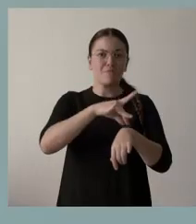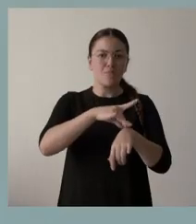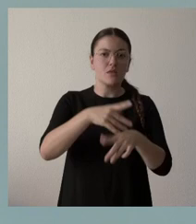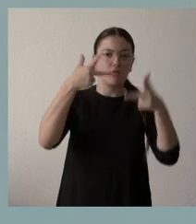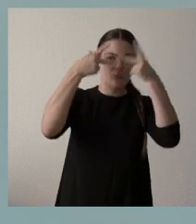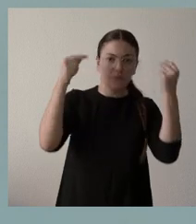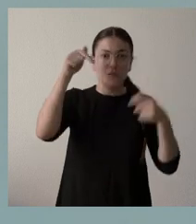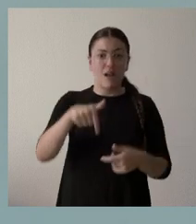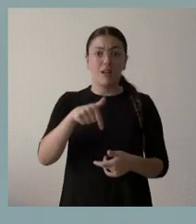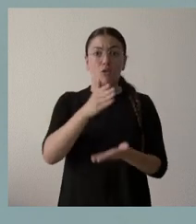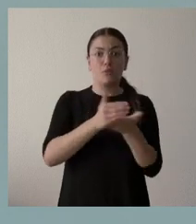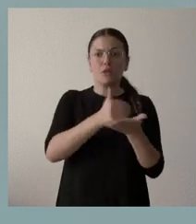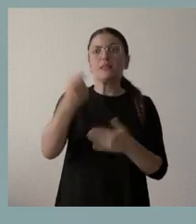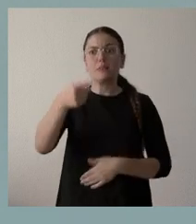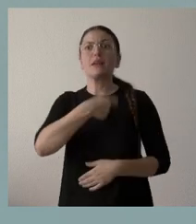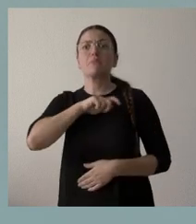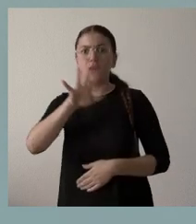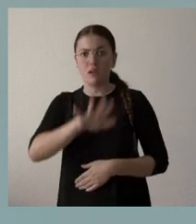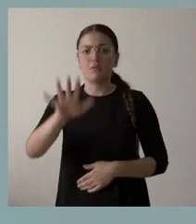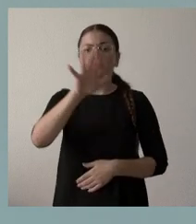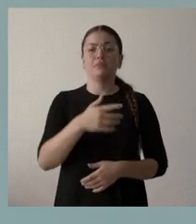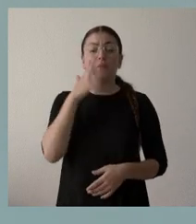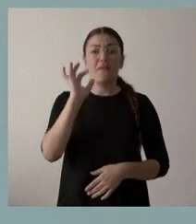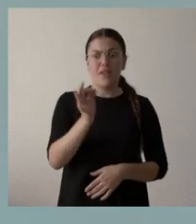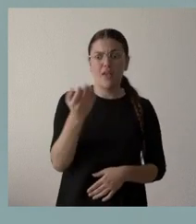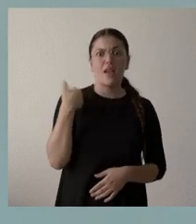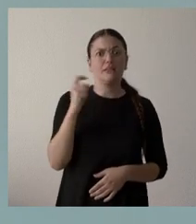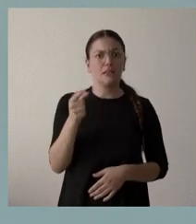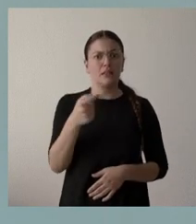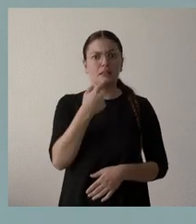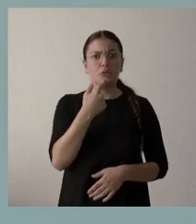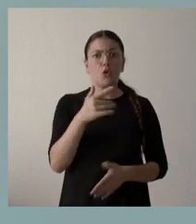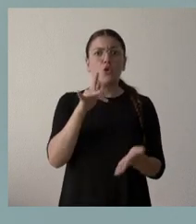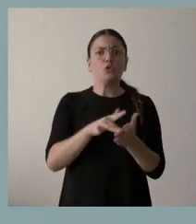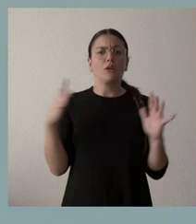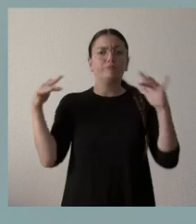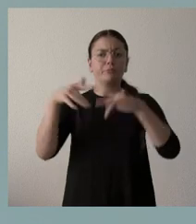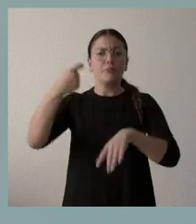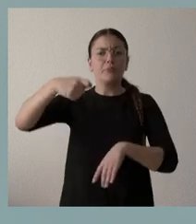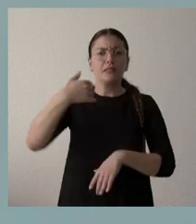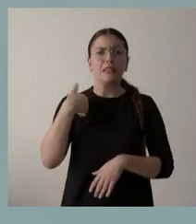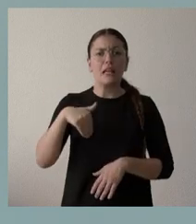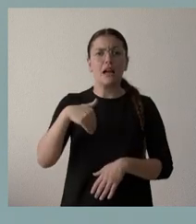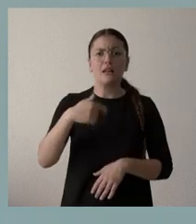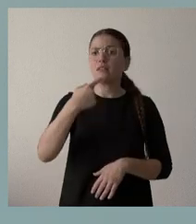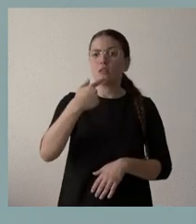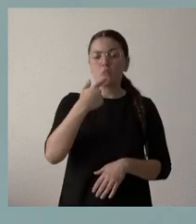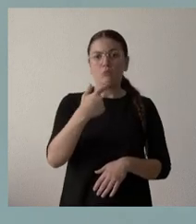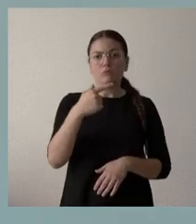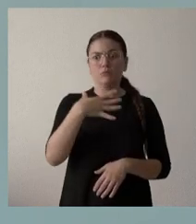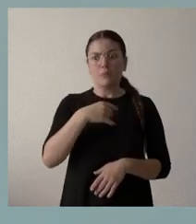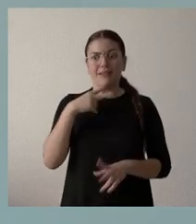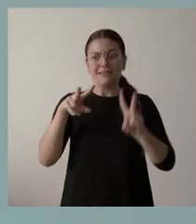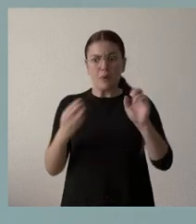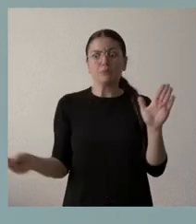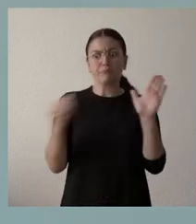Y en España, eso es verdad, lo hemos dicho muchas veces en la anterior conferencia de presidentes pedimos que este fuera un asunto que se tratara, se incluía en orden del día,